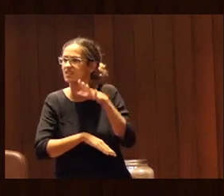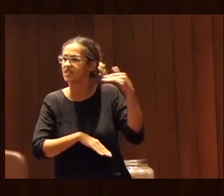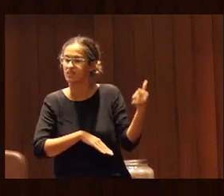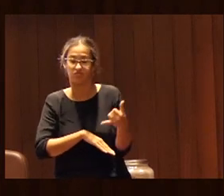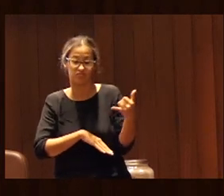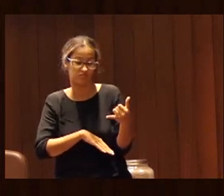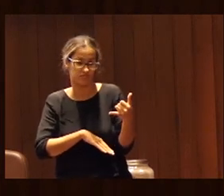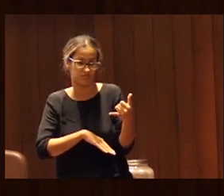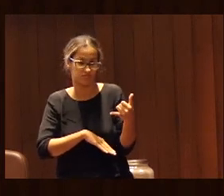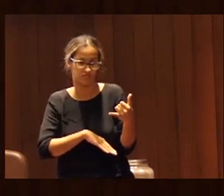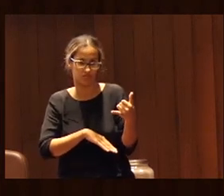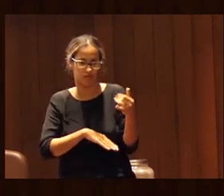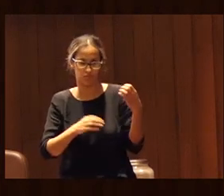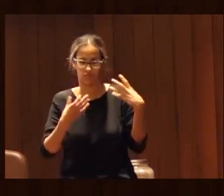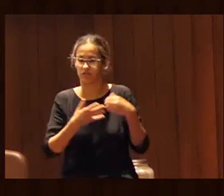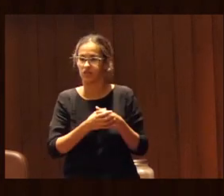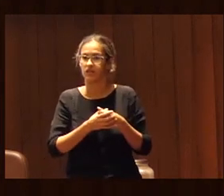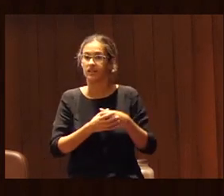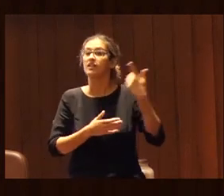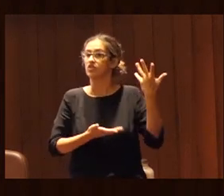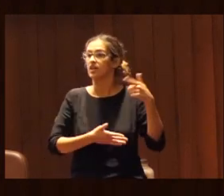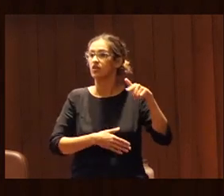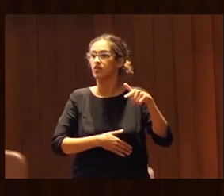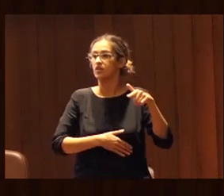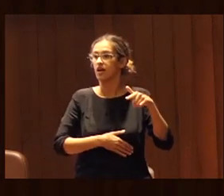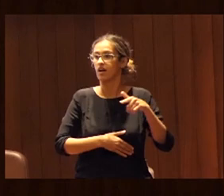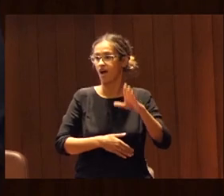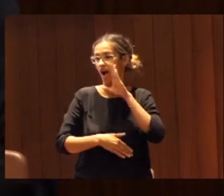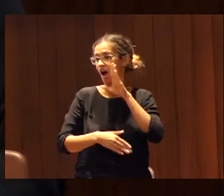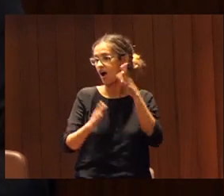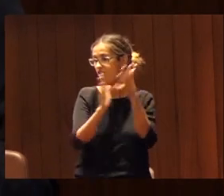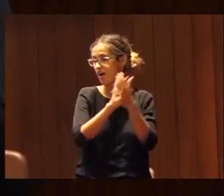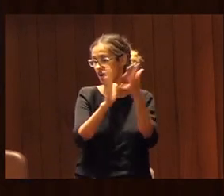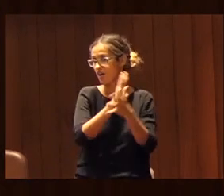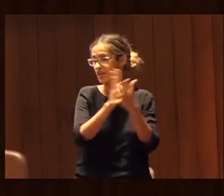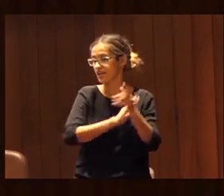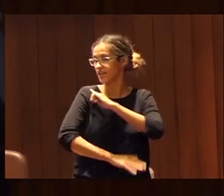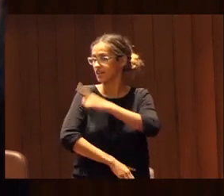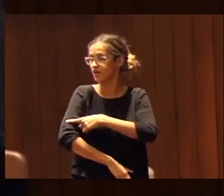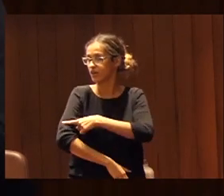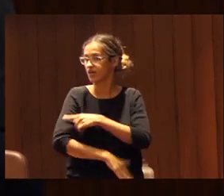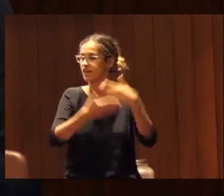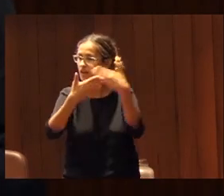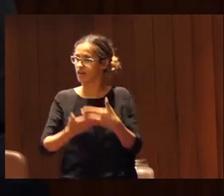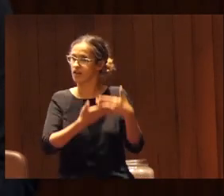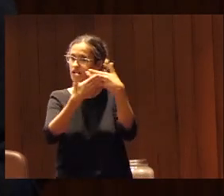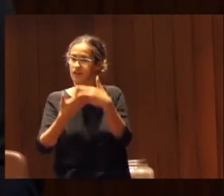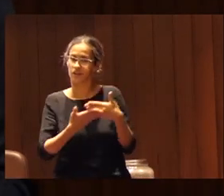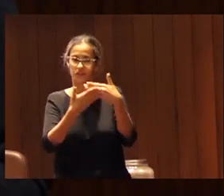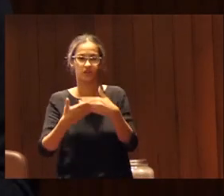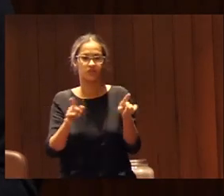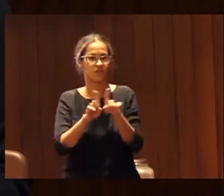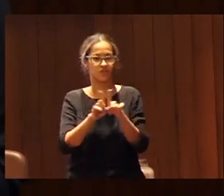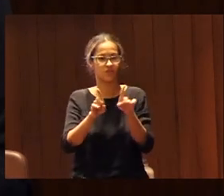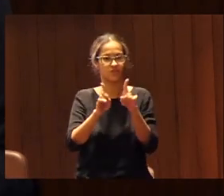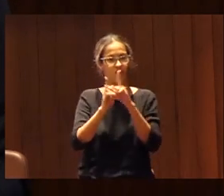que es hay una parte convencional la anterior lo que existe de deporte escolar que evidentemente es segregada ¿por qué? porque son